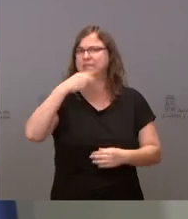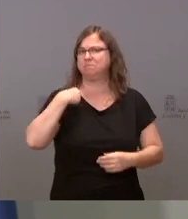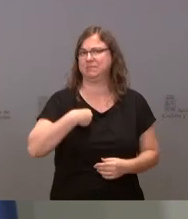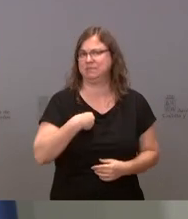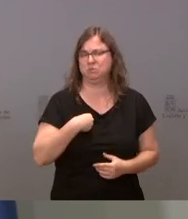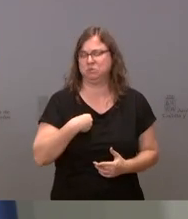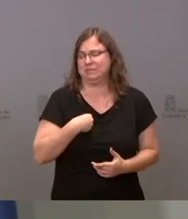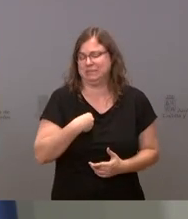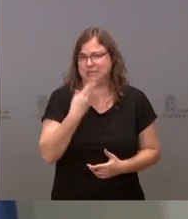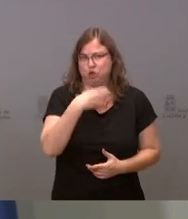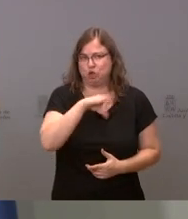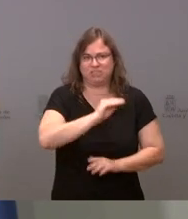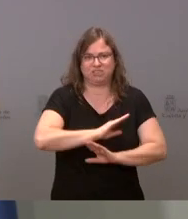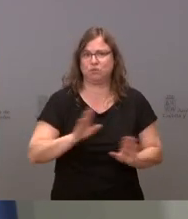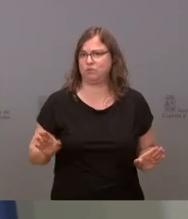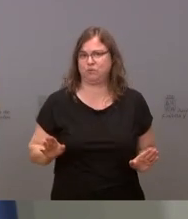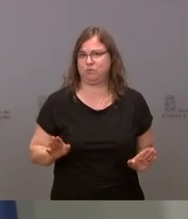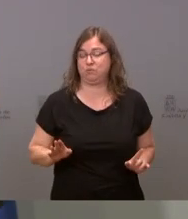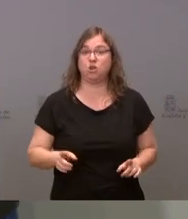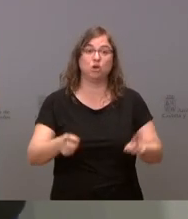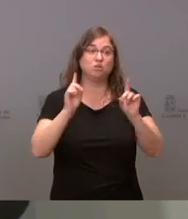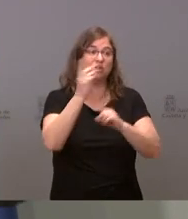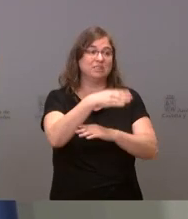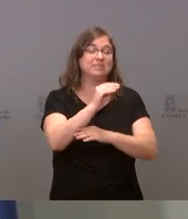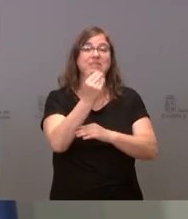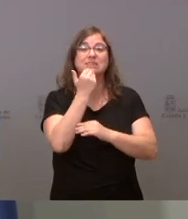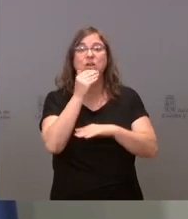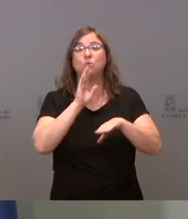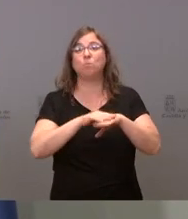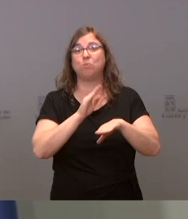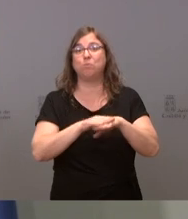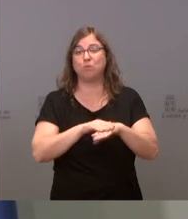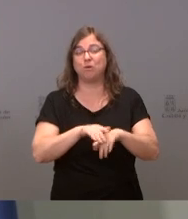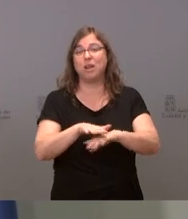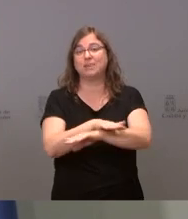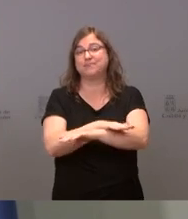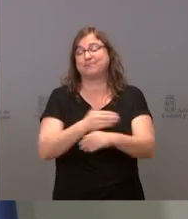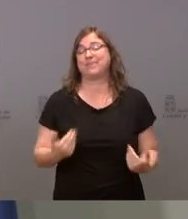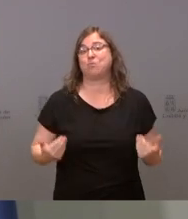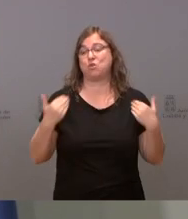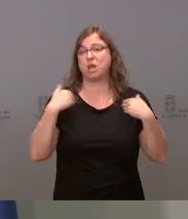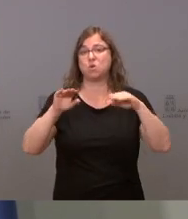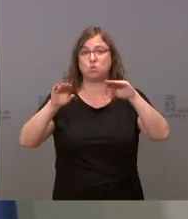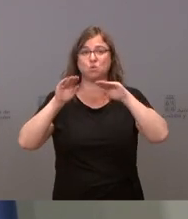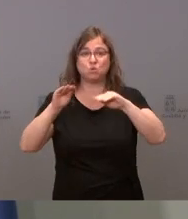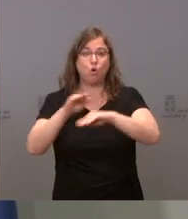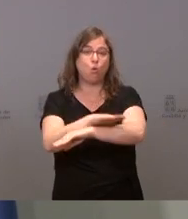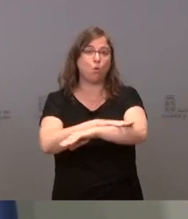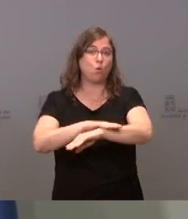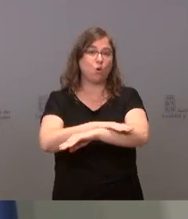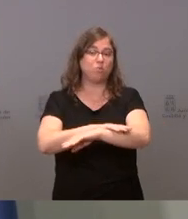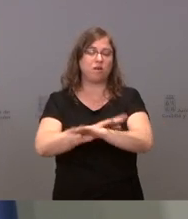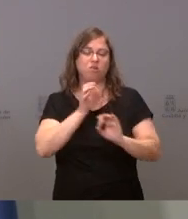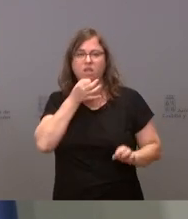completamente incomprensible y esto solo es comprensible por la dejación de responsabilidades del Gobierno